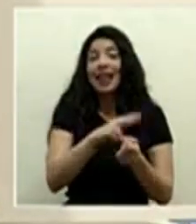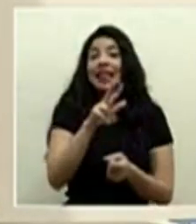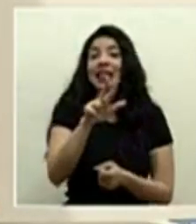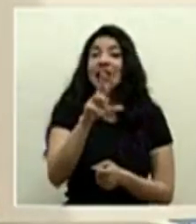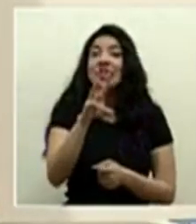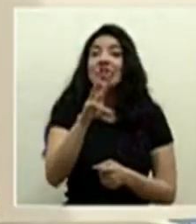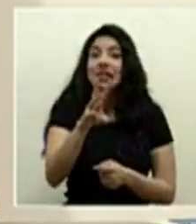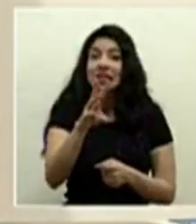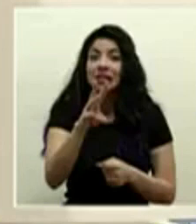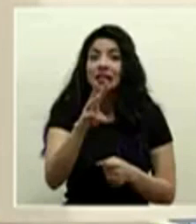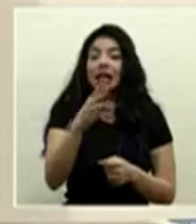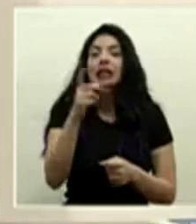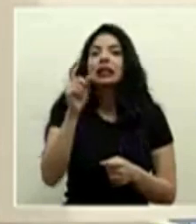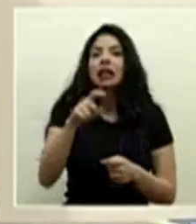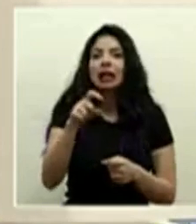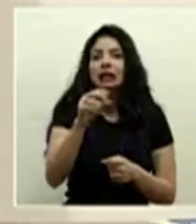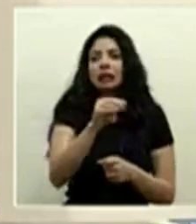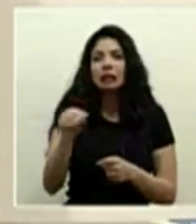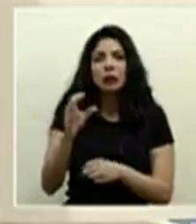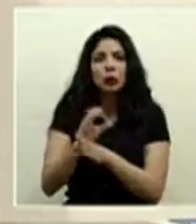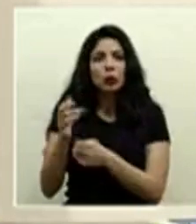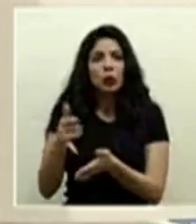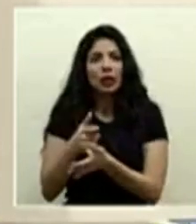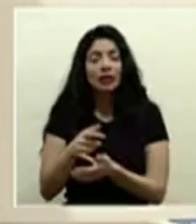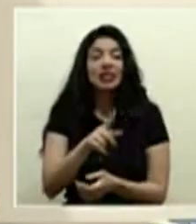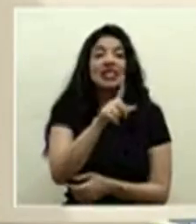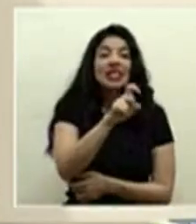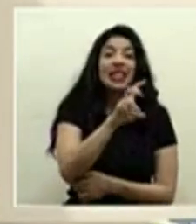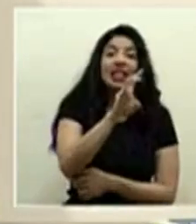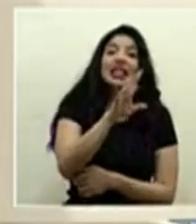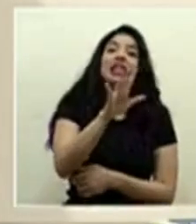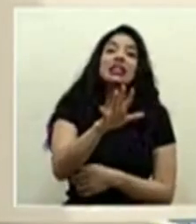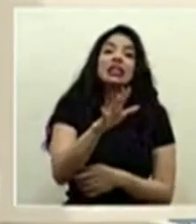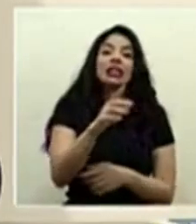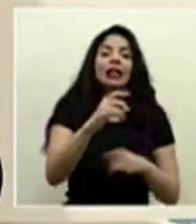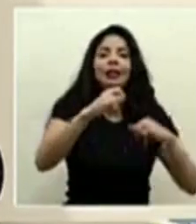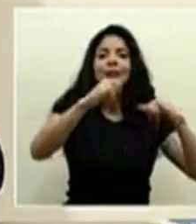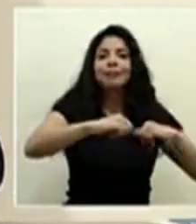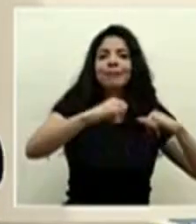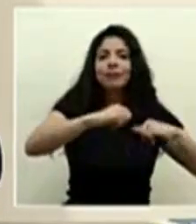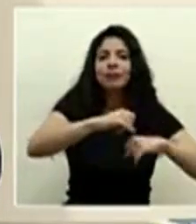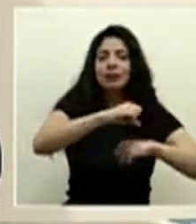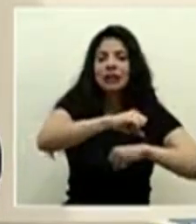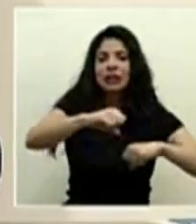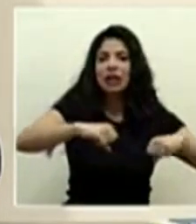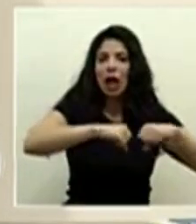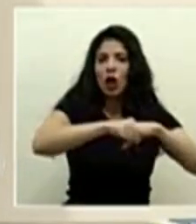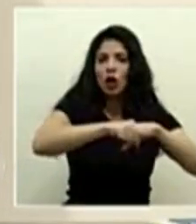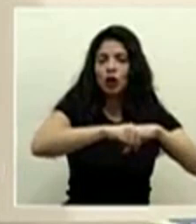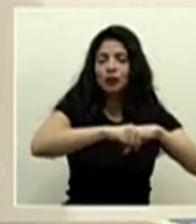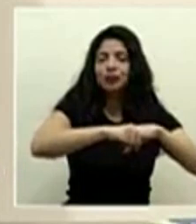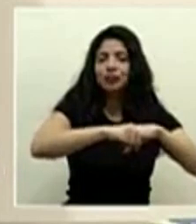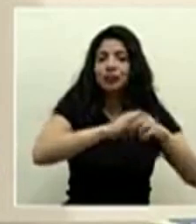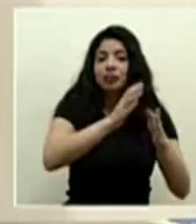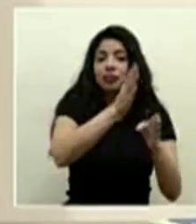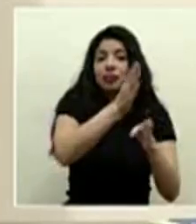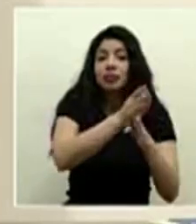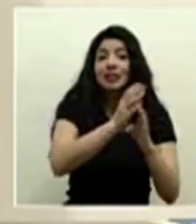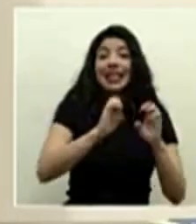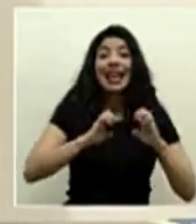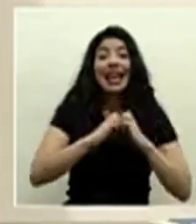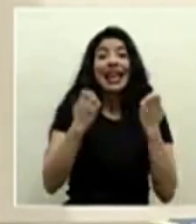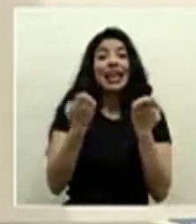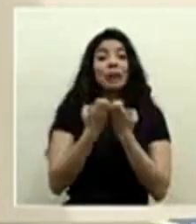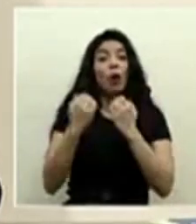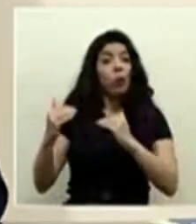habían pasado por una unidad de cuidados intensivos y 175 habían estado en un salón y los equipos